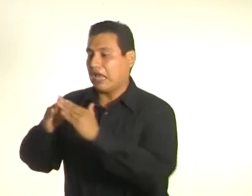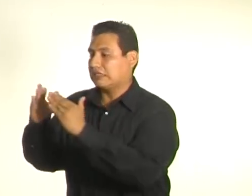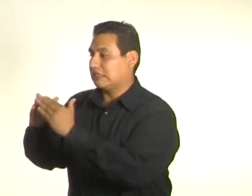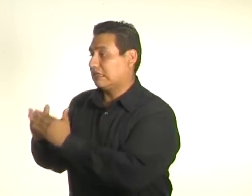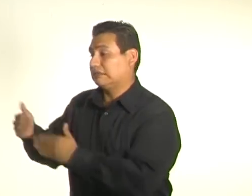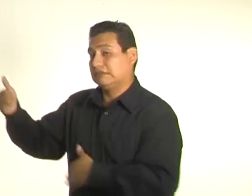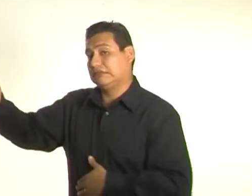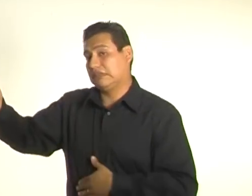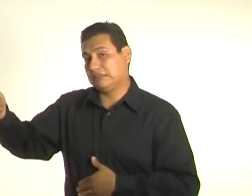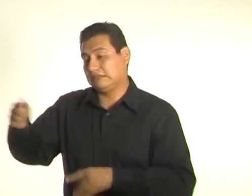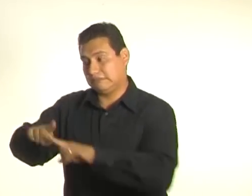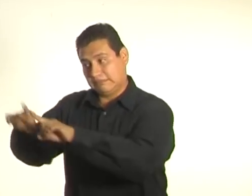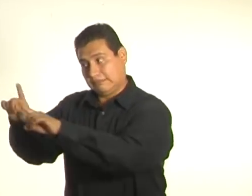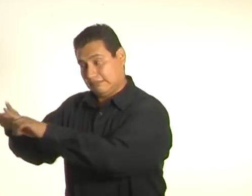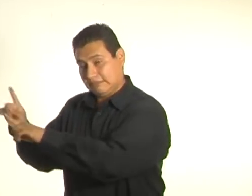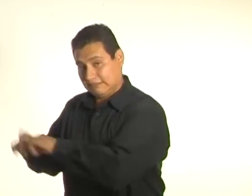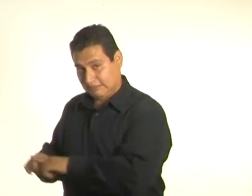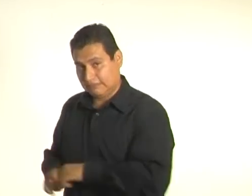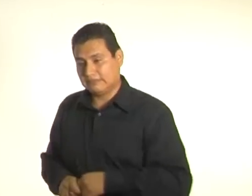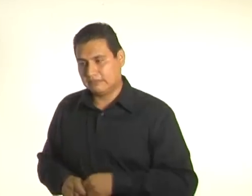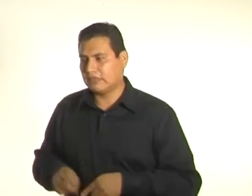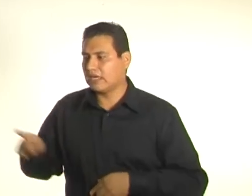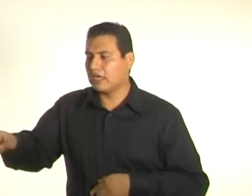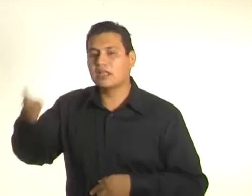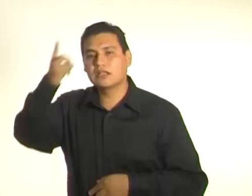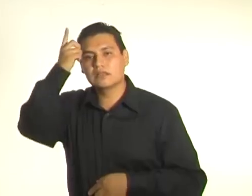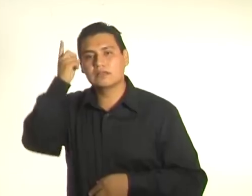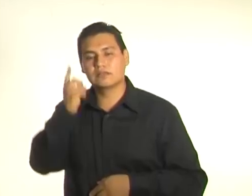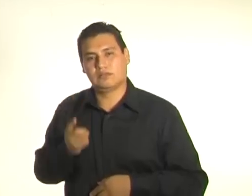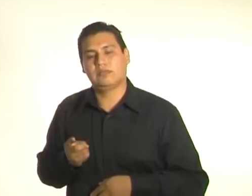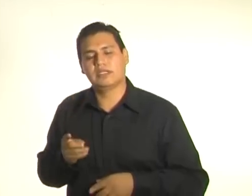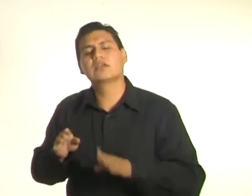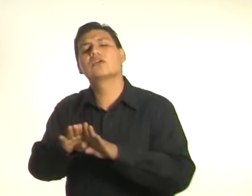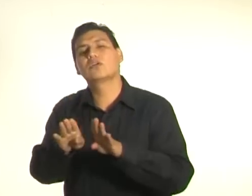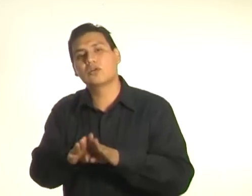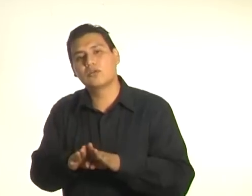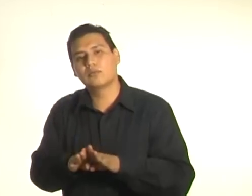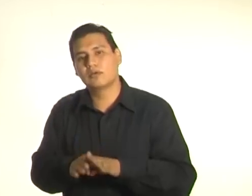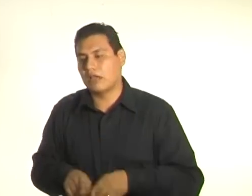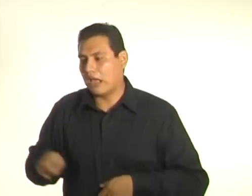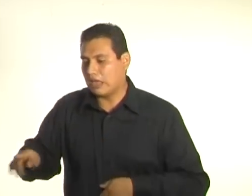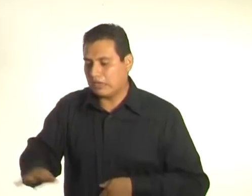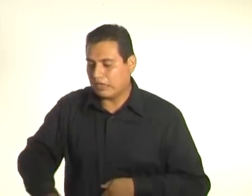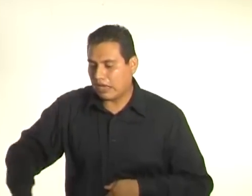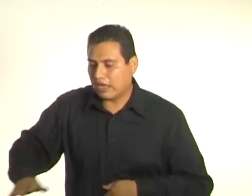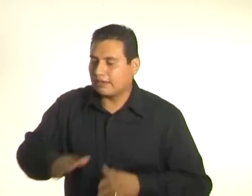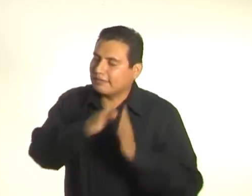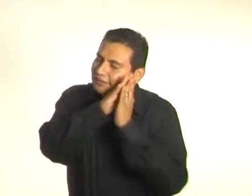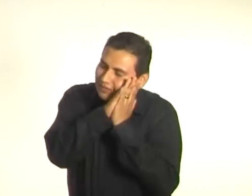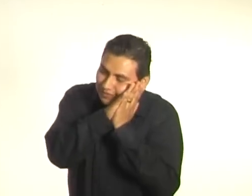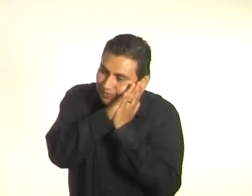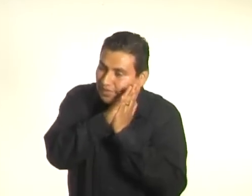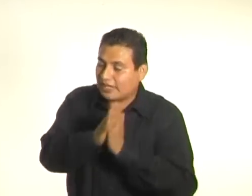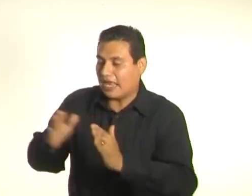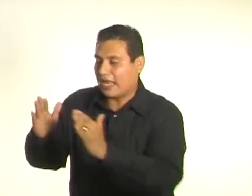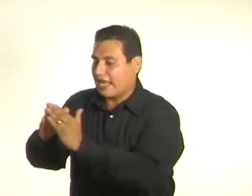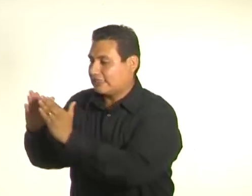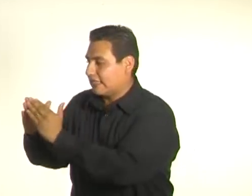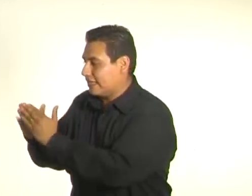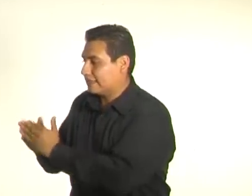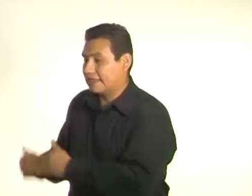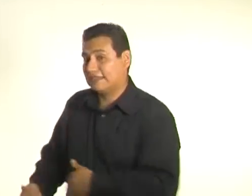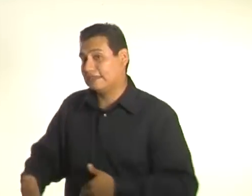a pata suelta y a cualquier hora en seis camas diferentes. Que listo era